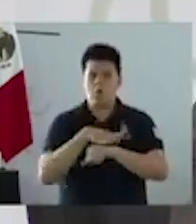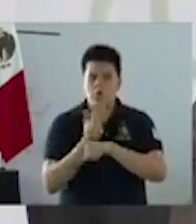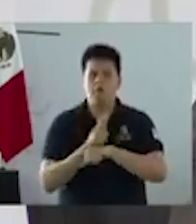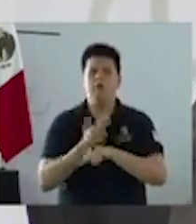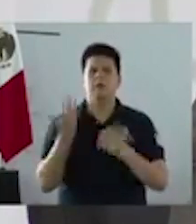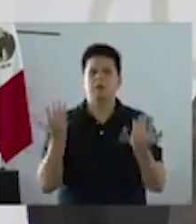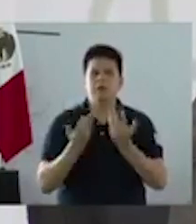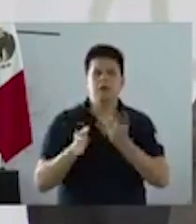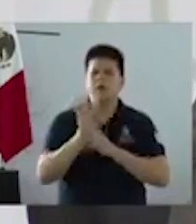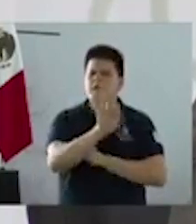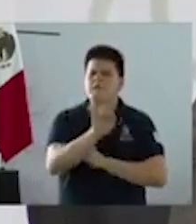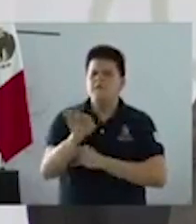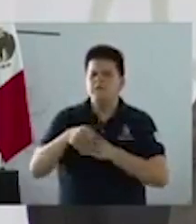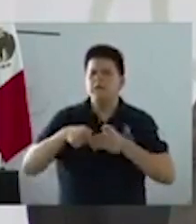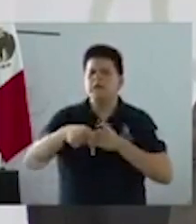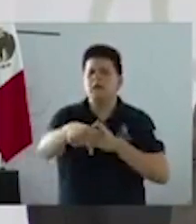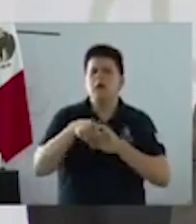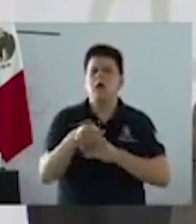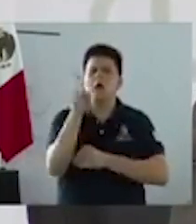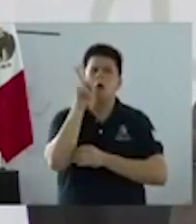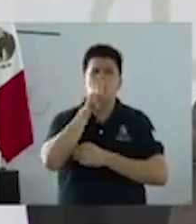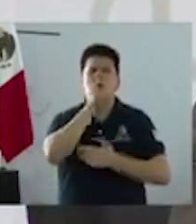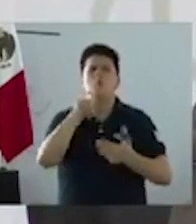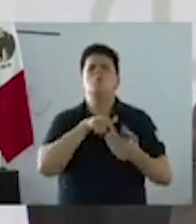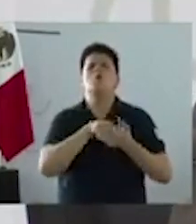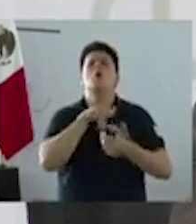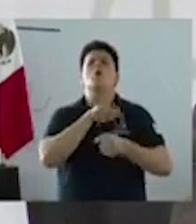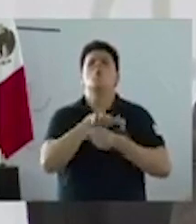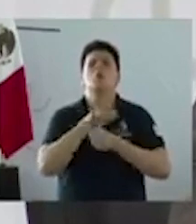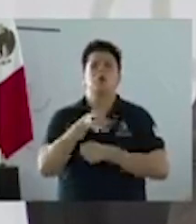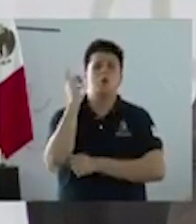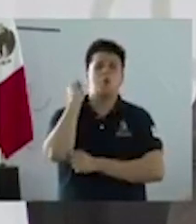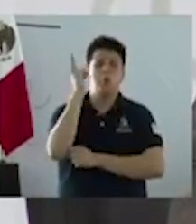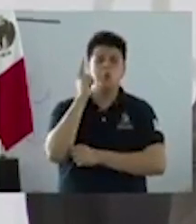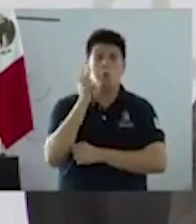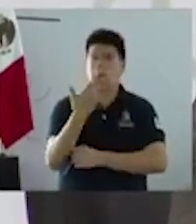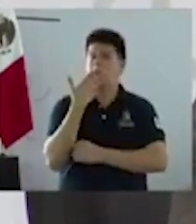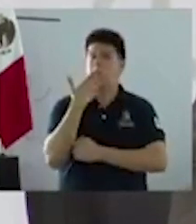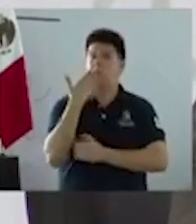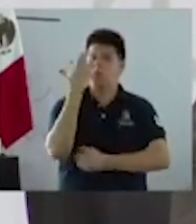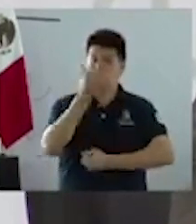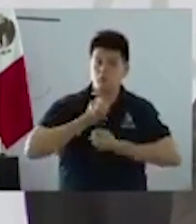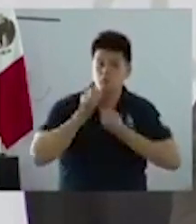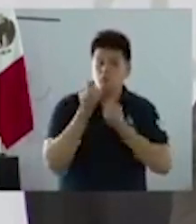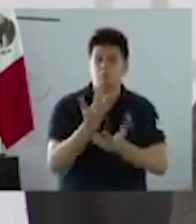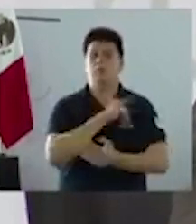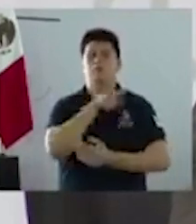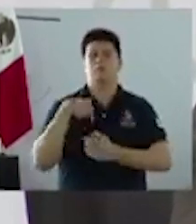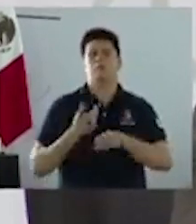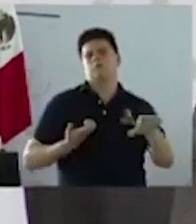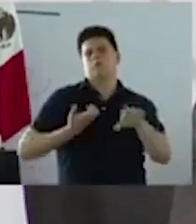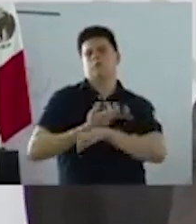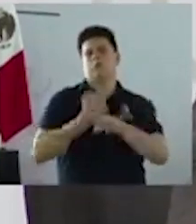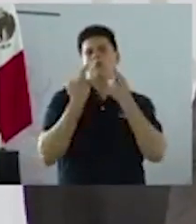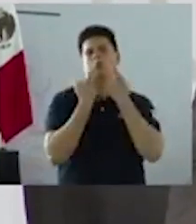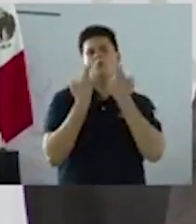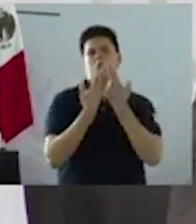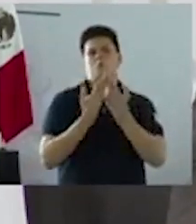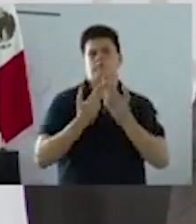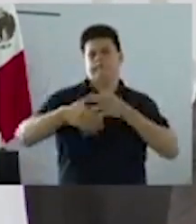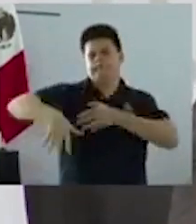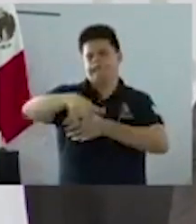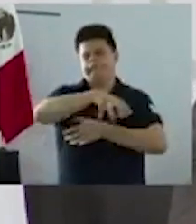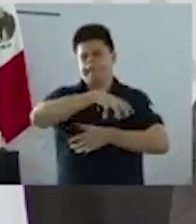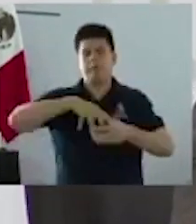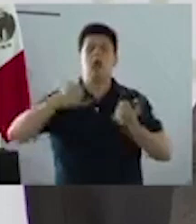próximamente fecha y lugar y esperemos que sea fructífero para el bien de nuestros estados, de nuestras regiones, pero sobre todo de